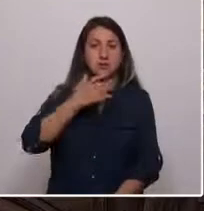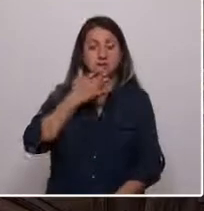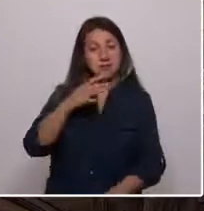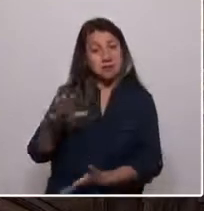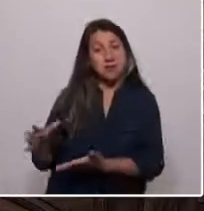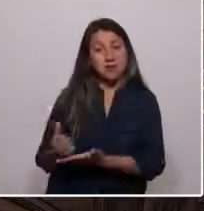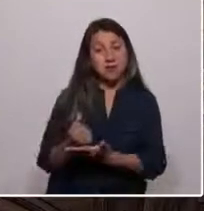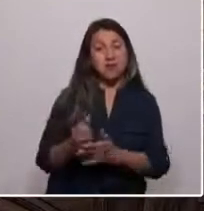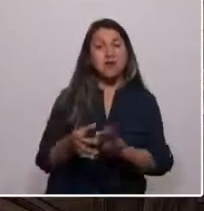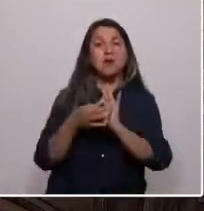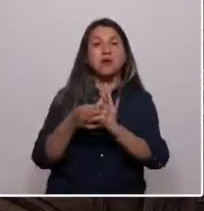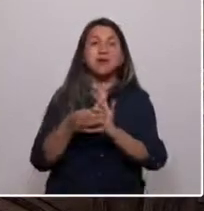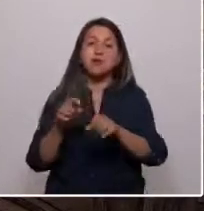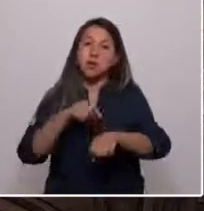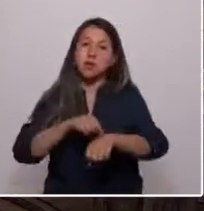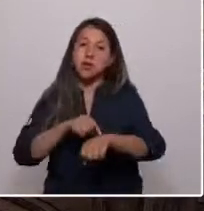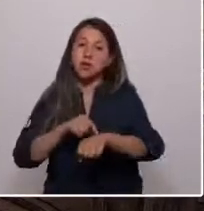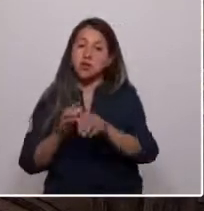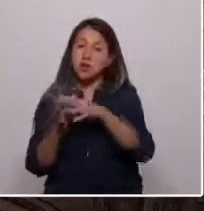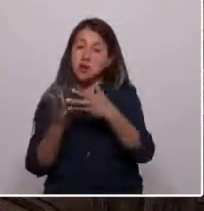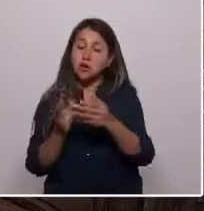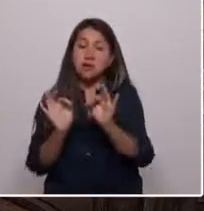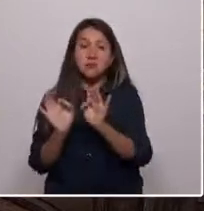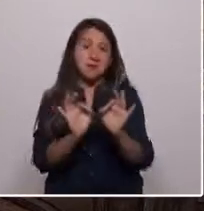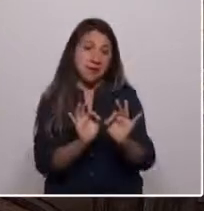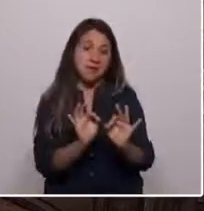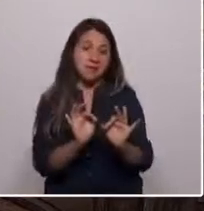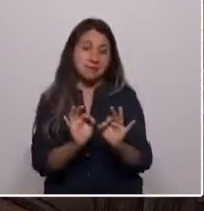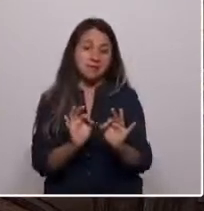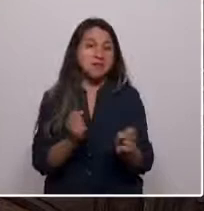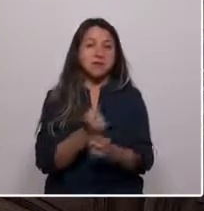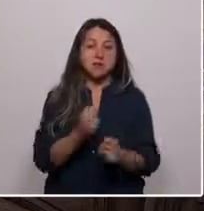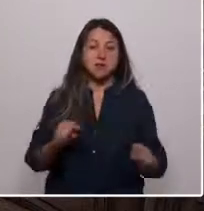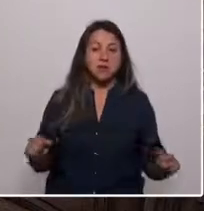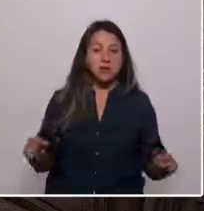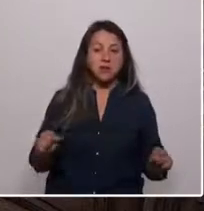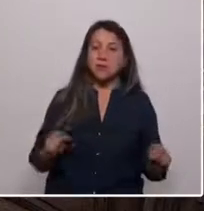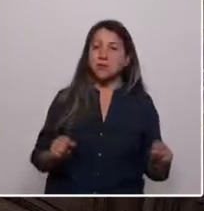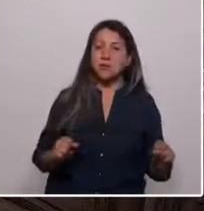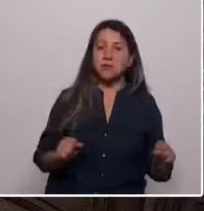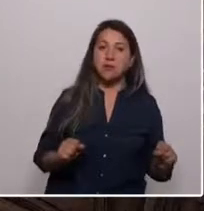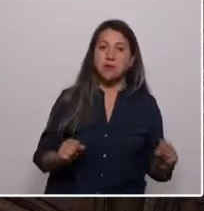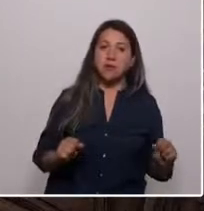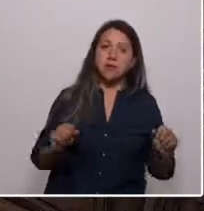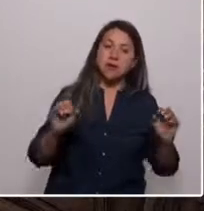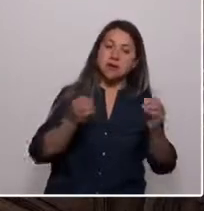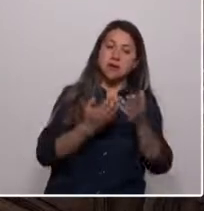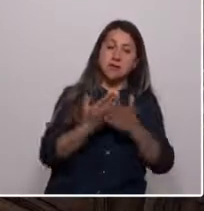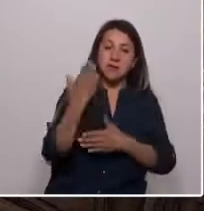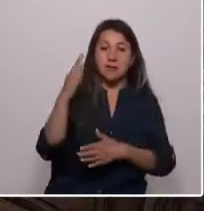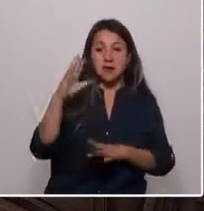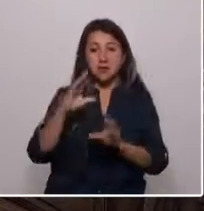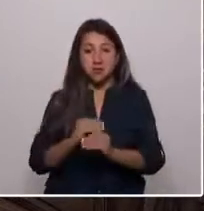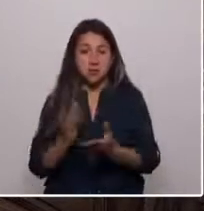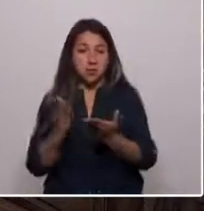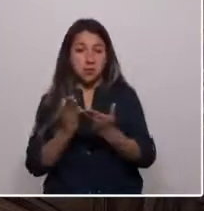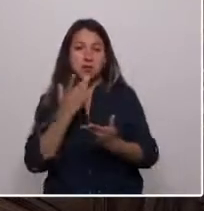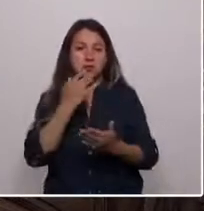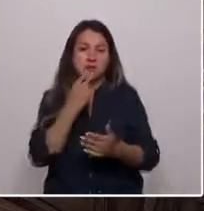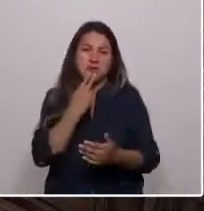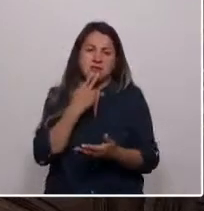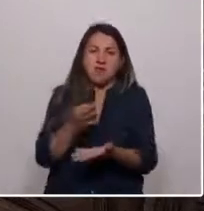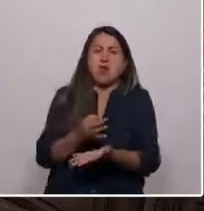además, gracias a un horario especial, pues no podíamos ni en la diurna ni en la nocturna, pues vivíamos lejos de la